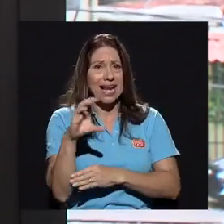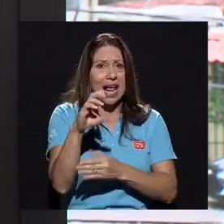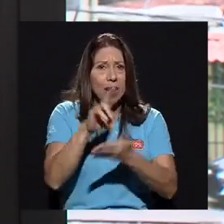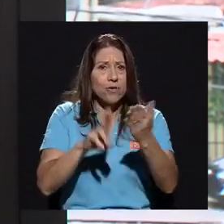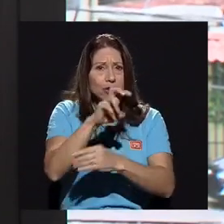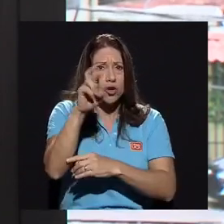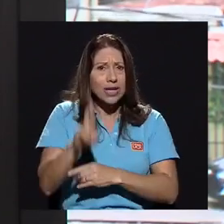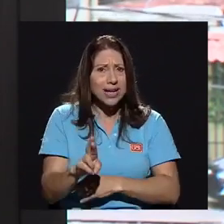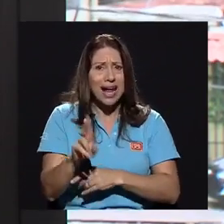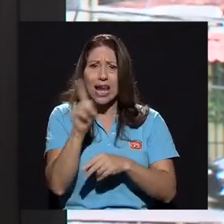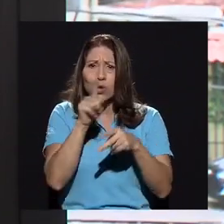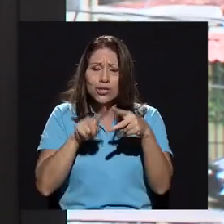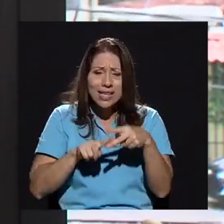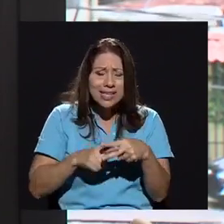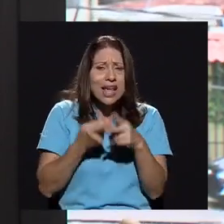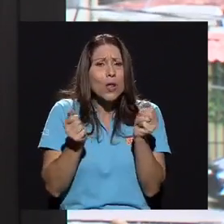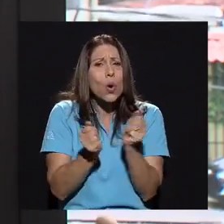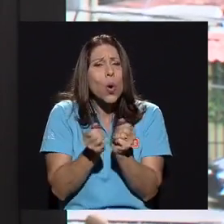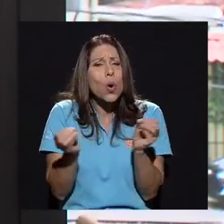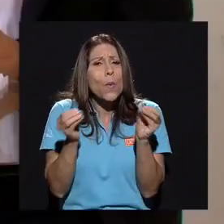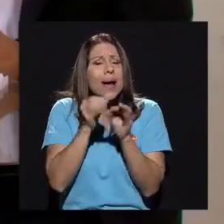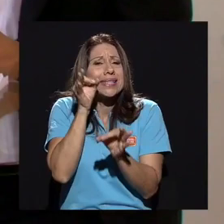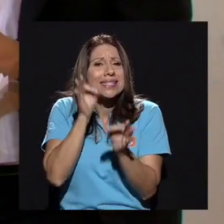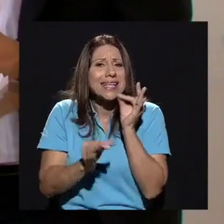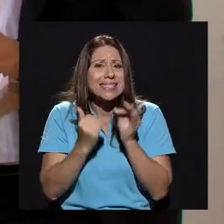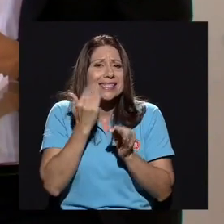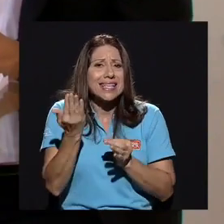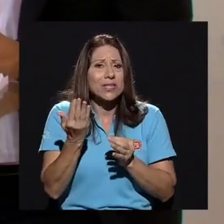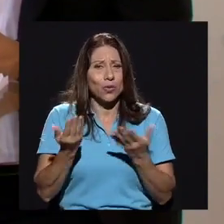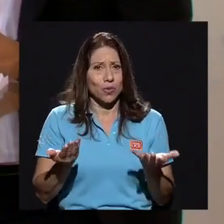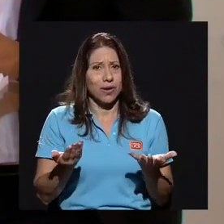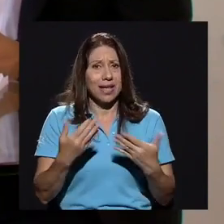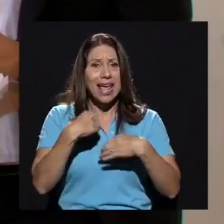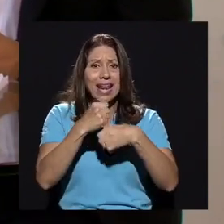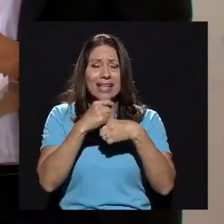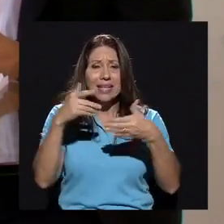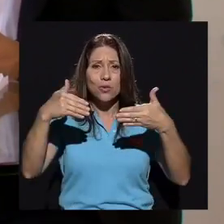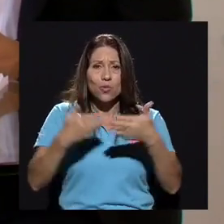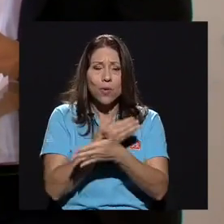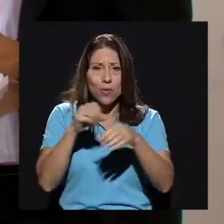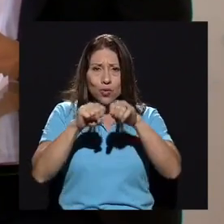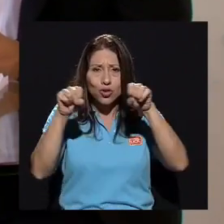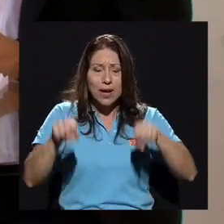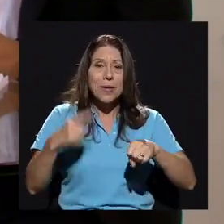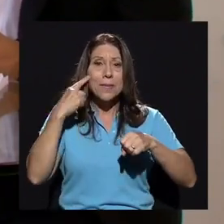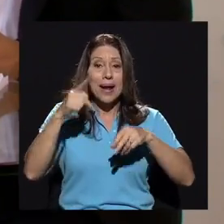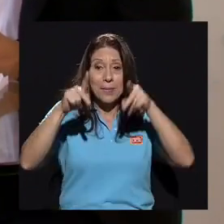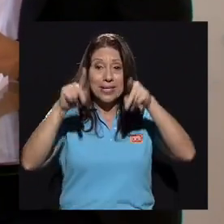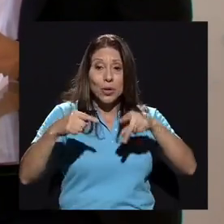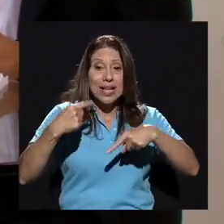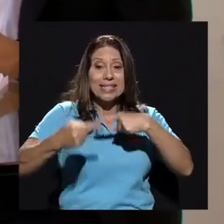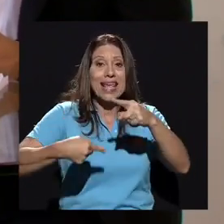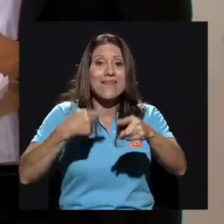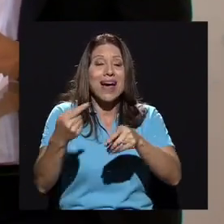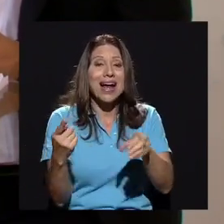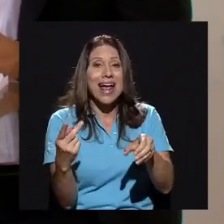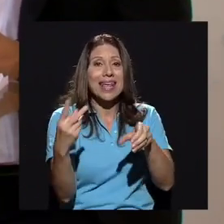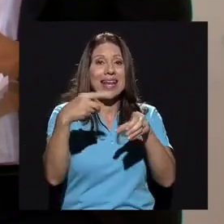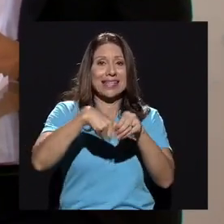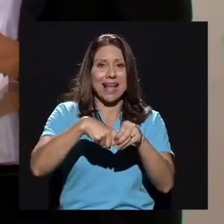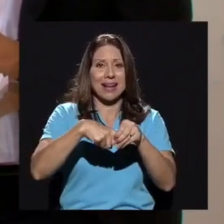Rica no se haya iniciado por lo más sencillo que era hacer un nuevo régimen para las personas que iban a ingresar. Cuando